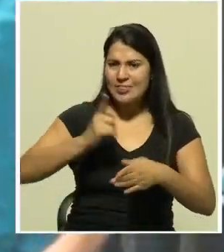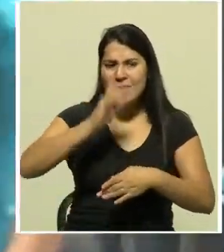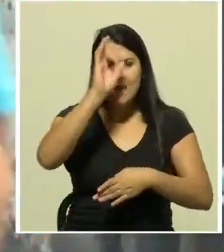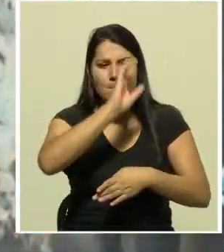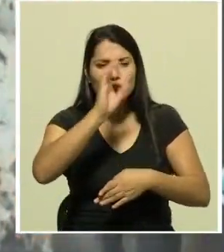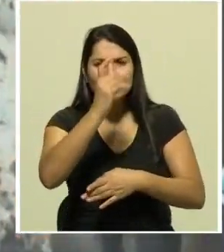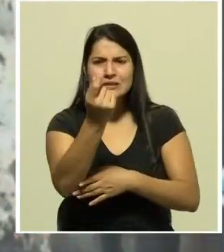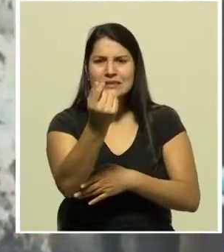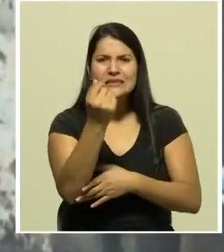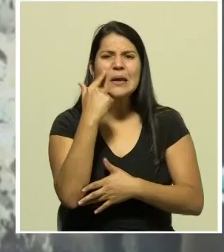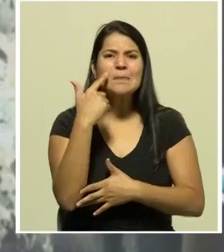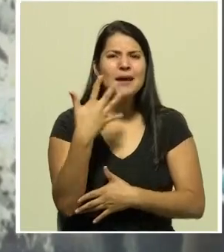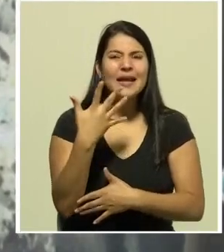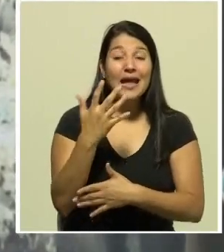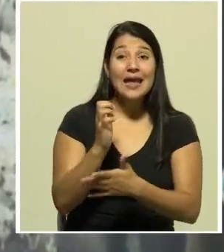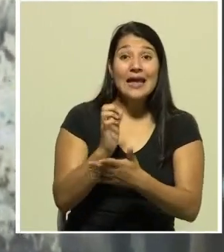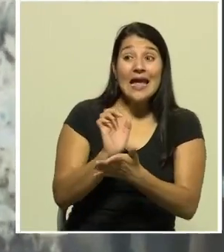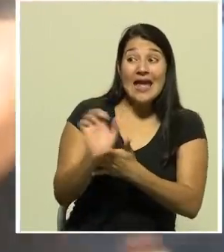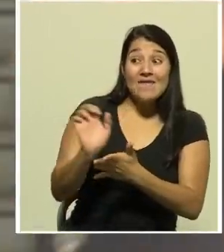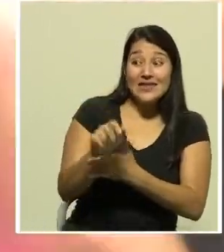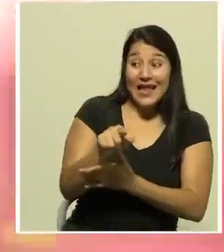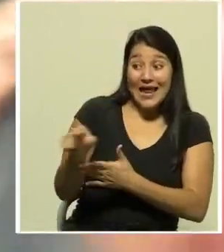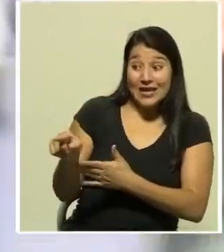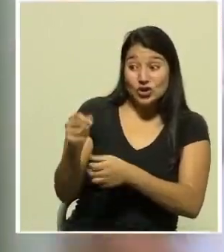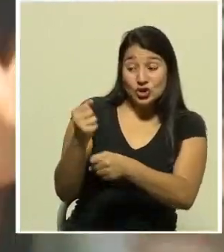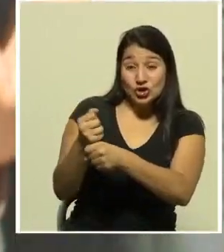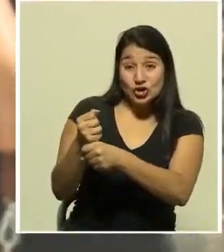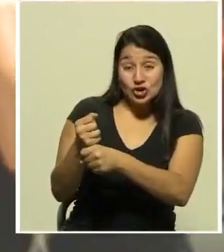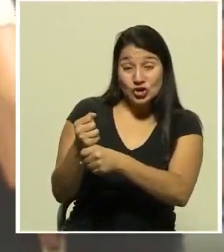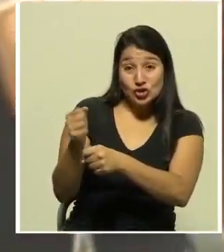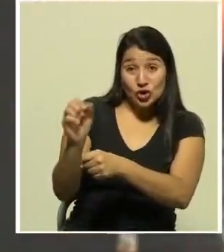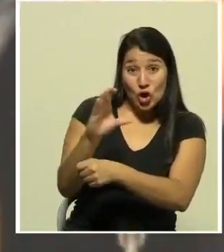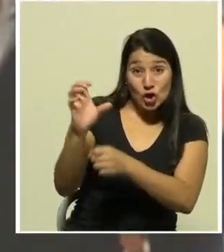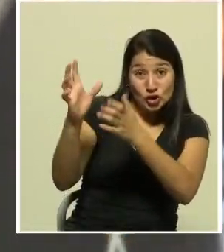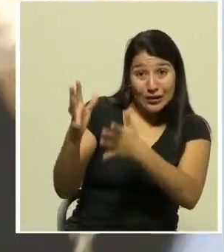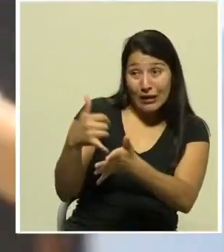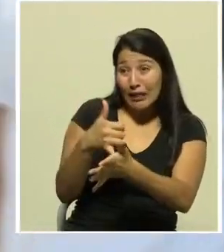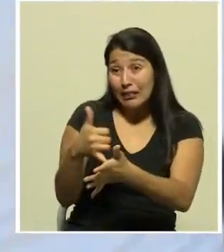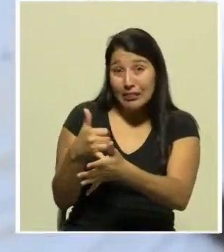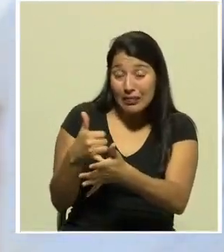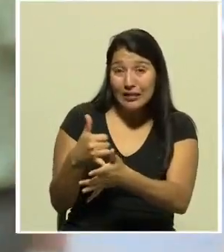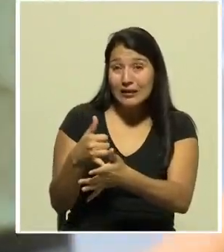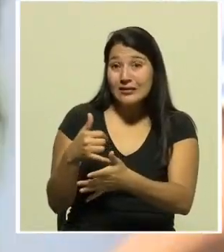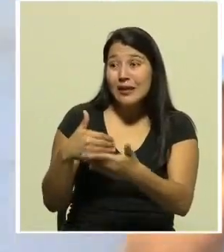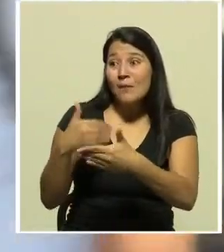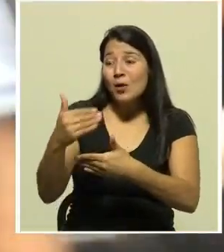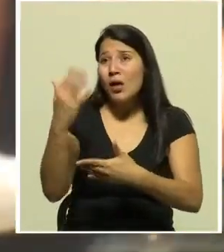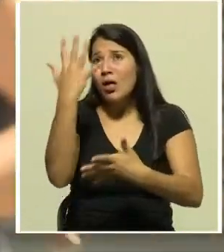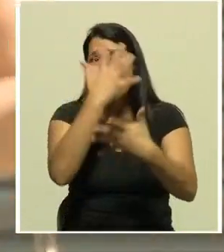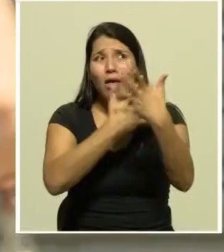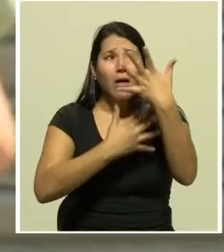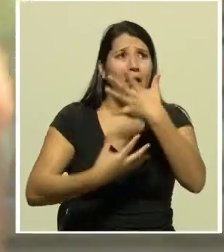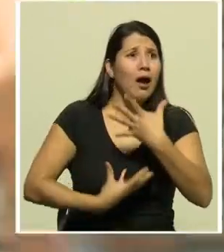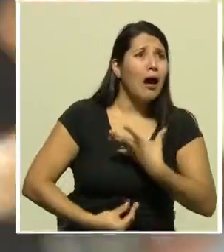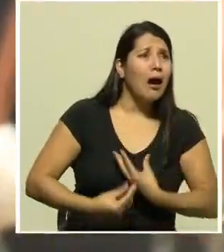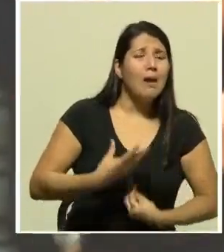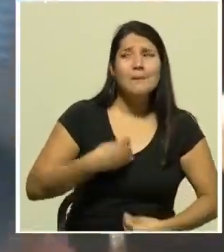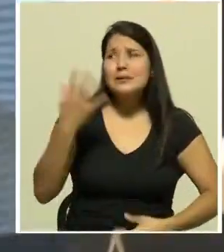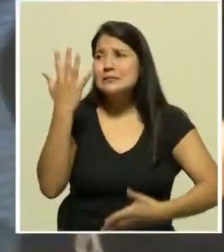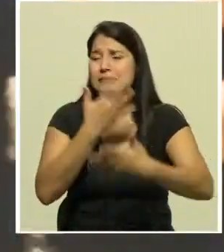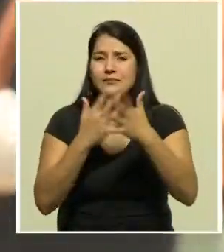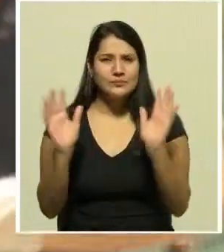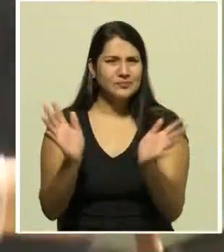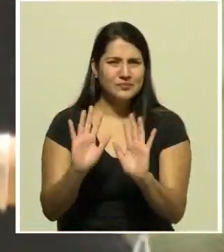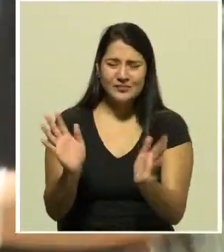que los costarricenses más vulnerables se vean arrinconados al hambre y la desesperación Según el jerarca parte de las